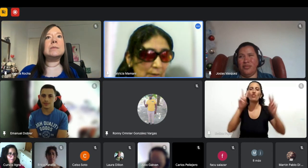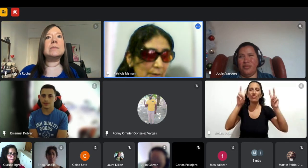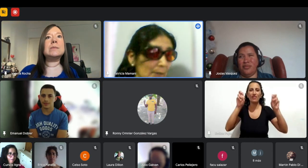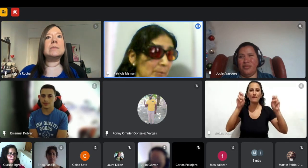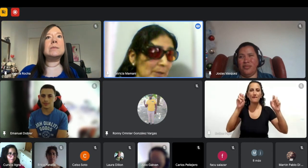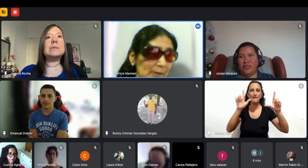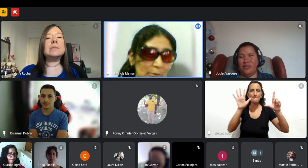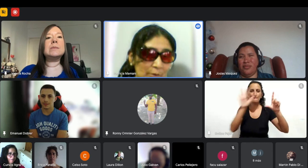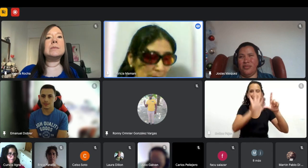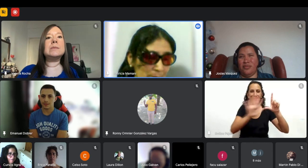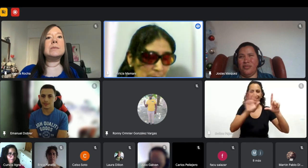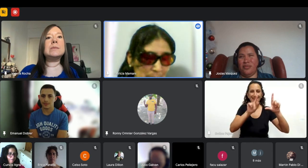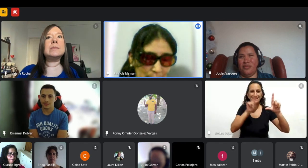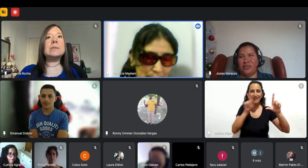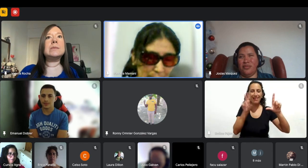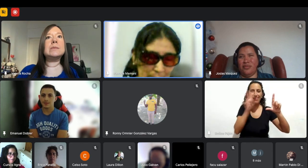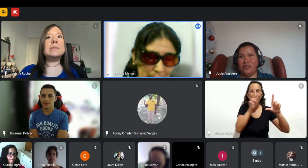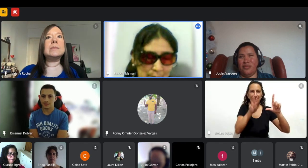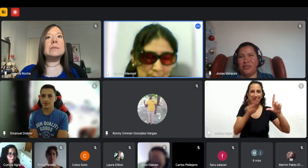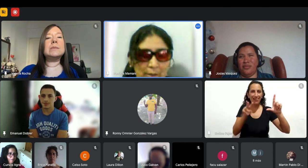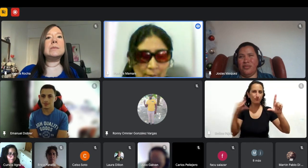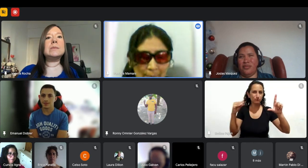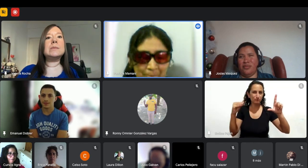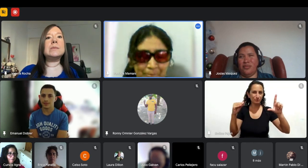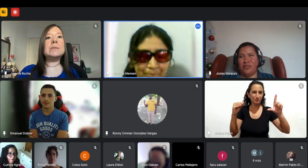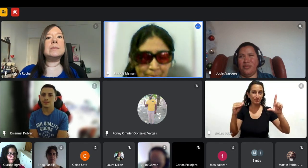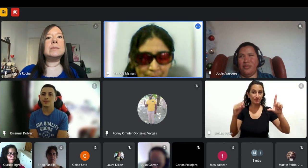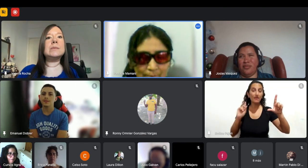también estudié un profesorado